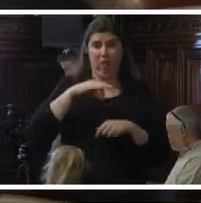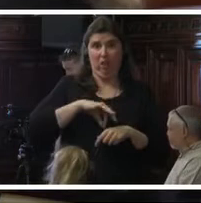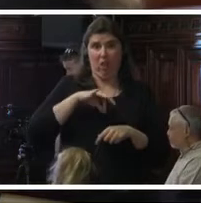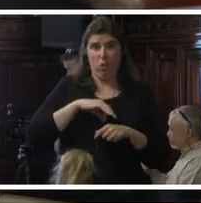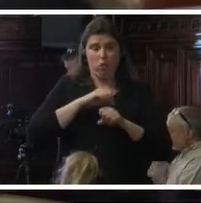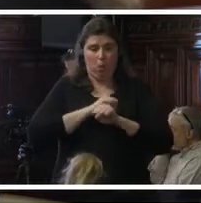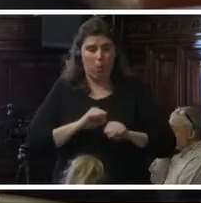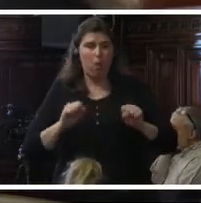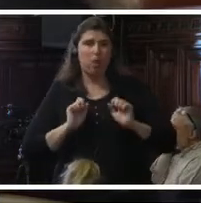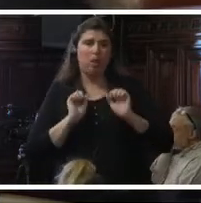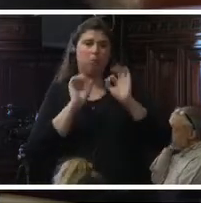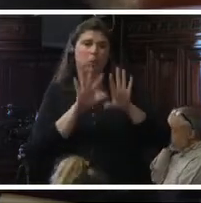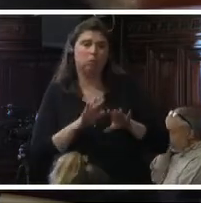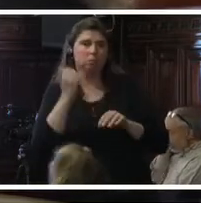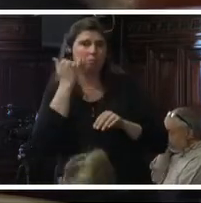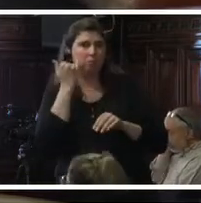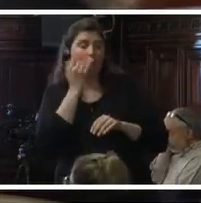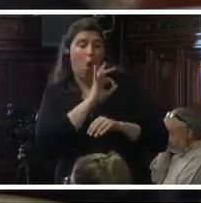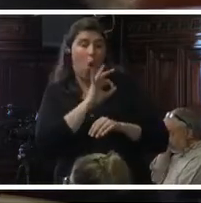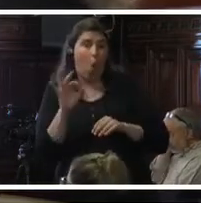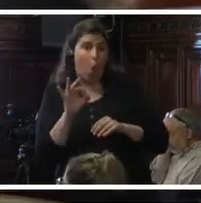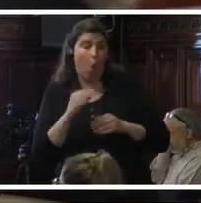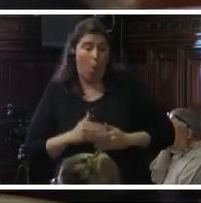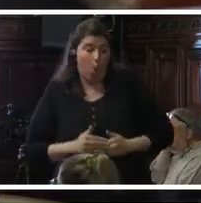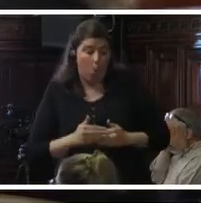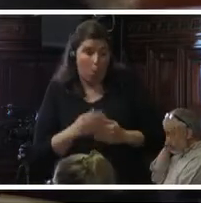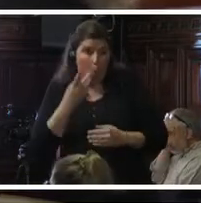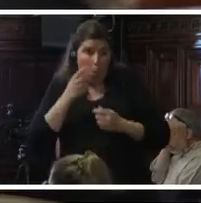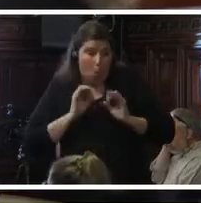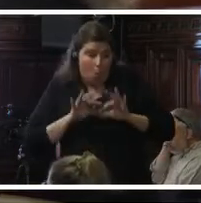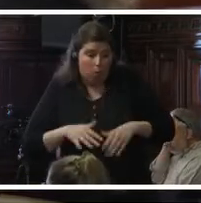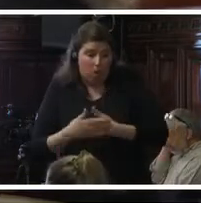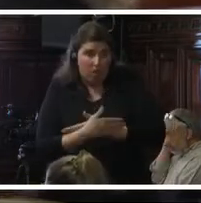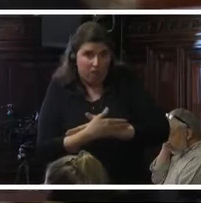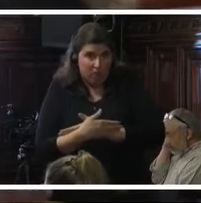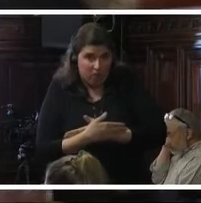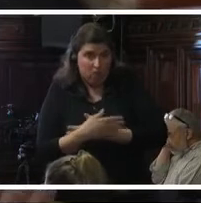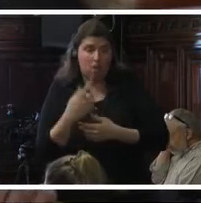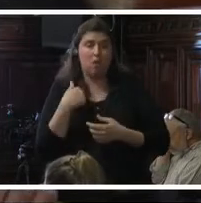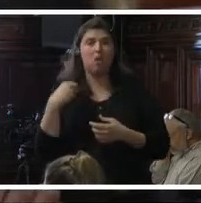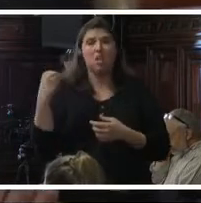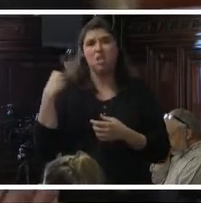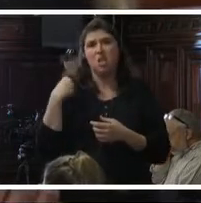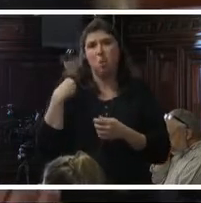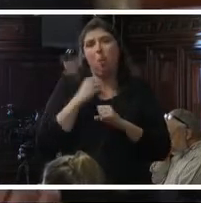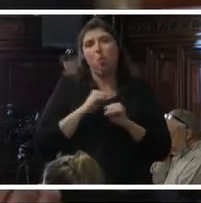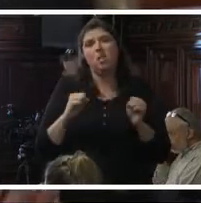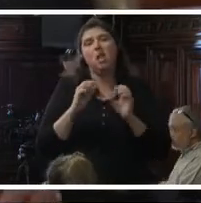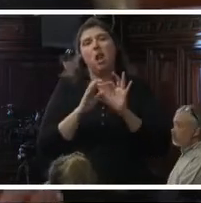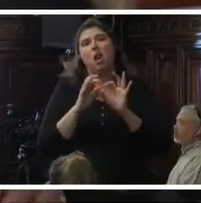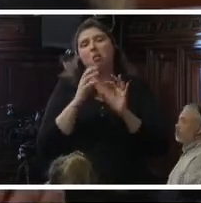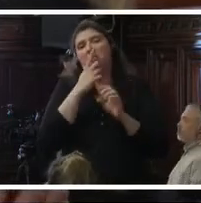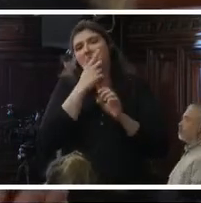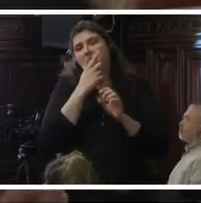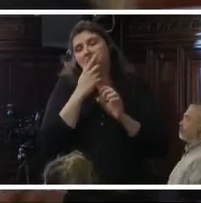manera sexual o mediante una mujer embarazada al feto y los síntomas pueden ser leves o fuertes. Hasta la fecha